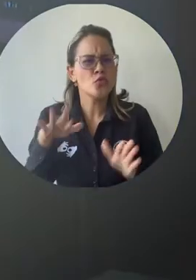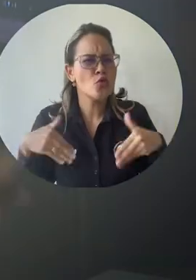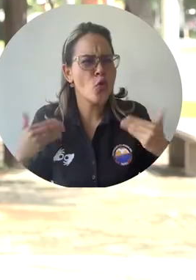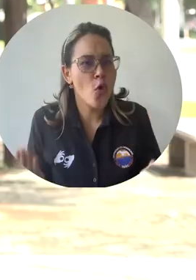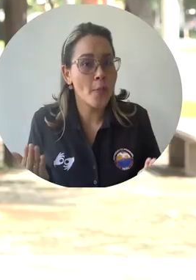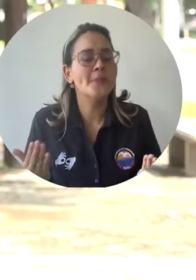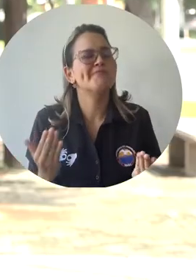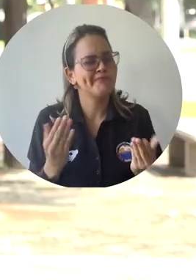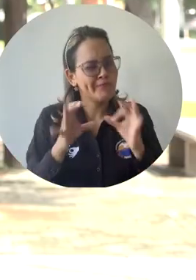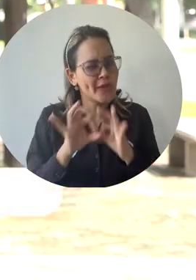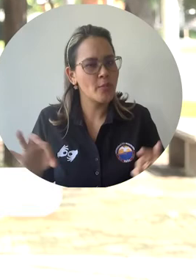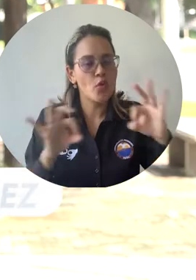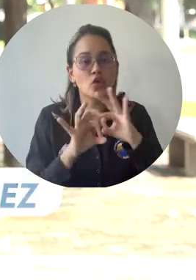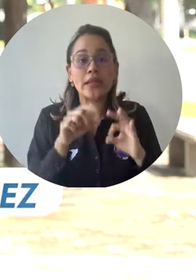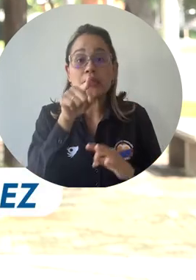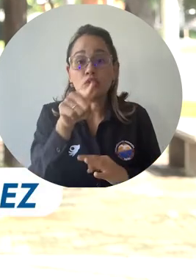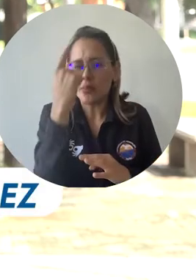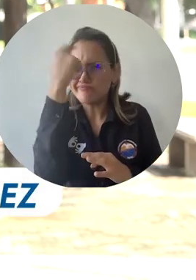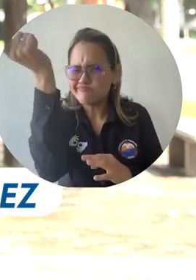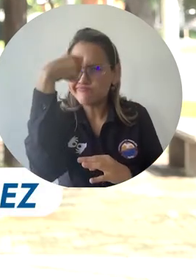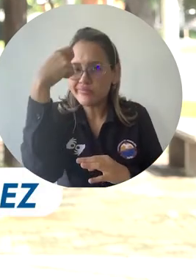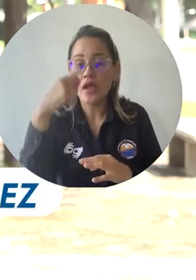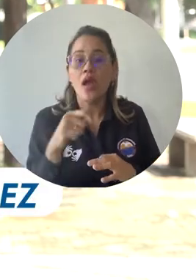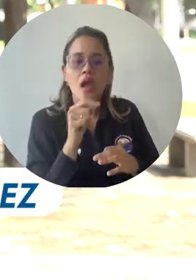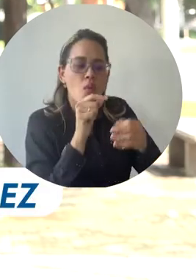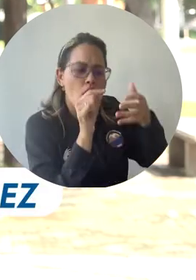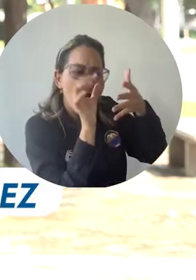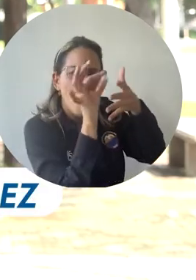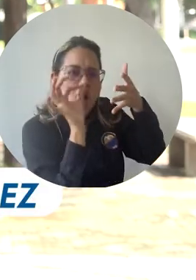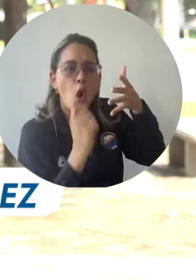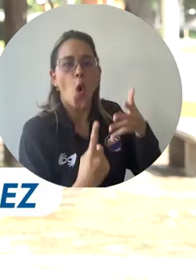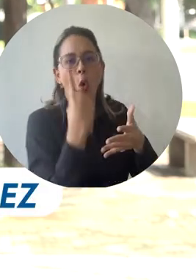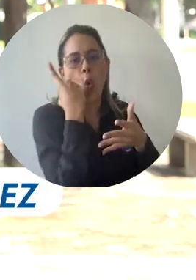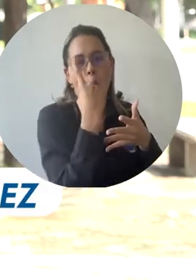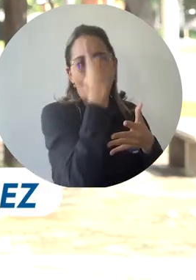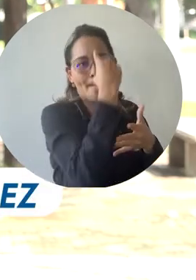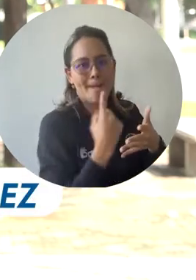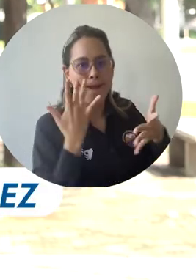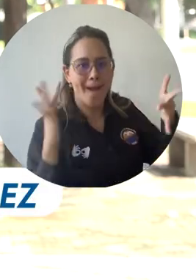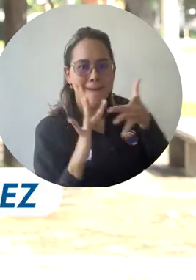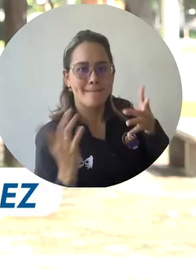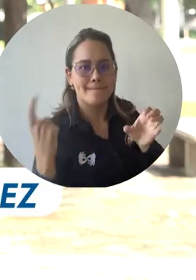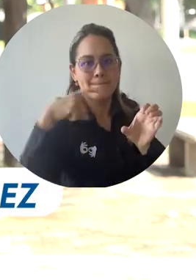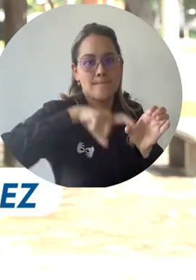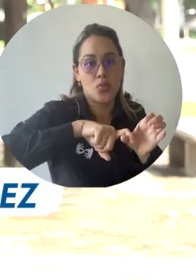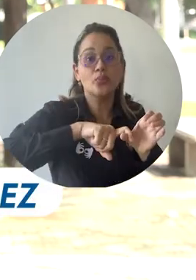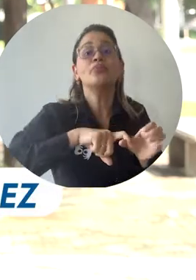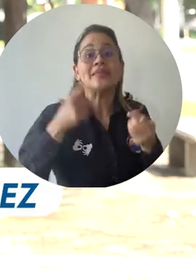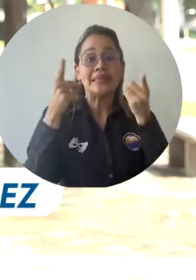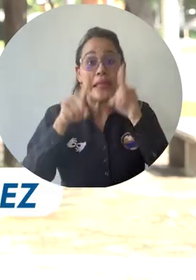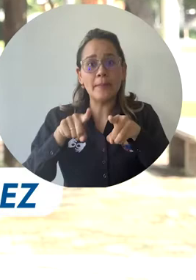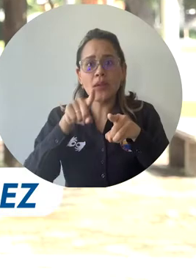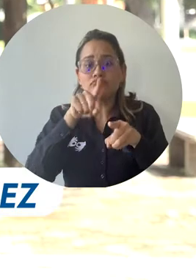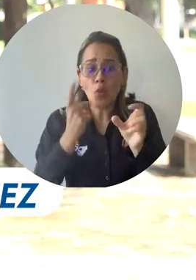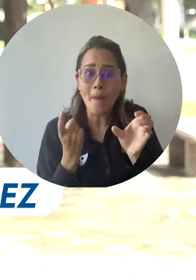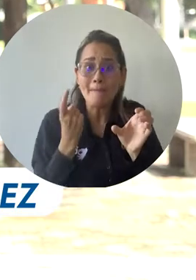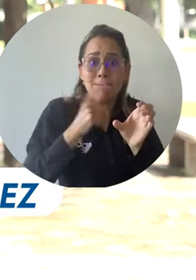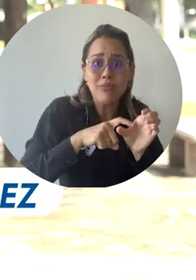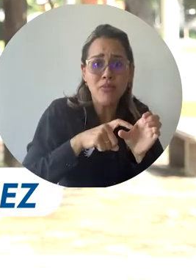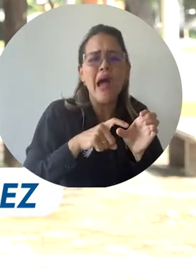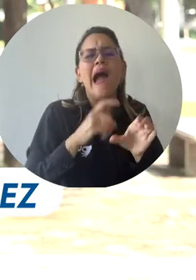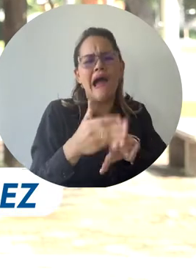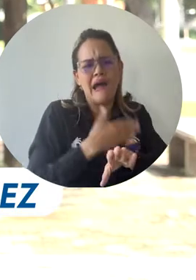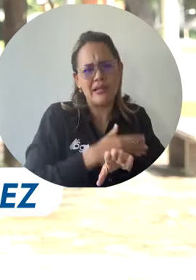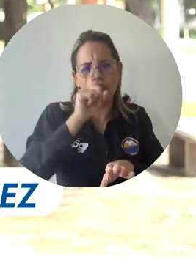¿Cómo lo puedes hacer? Ten en cuenta que solamente puedes escribirte a un solo perfil. De igual manera, al momento de inscribirte,